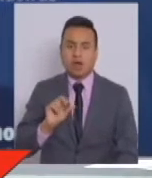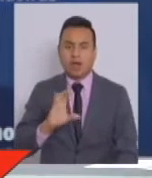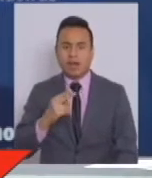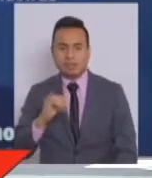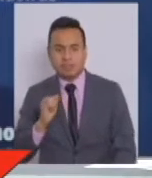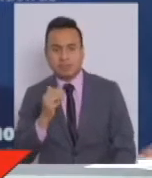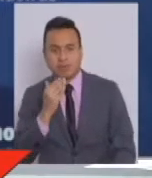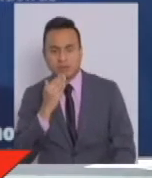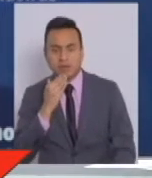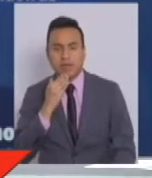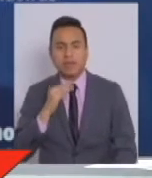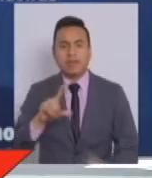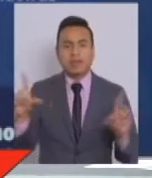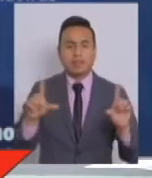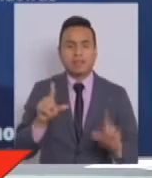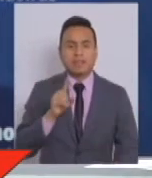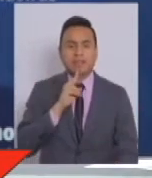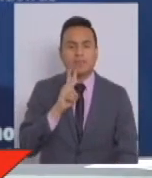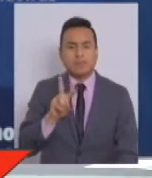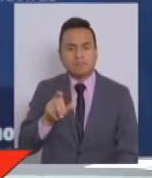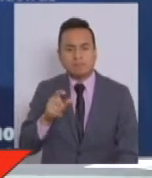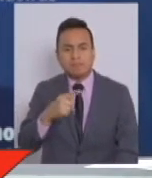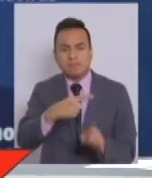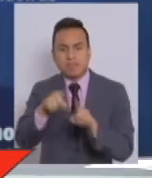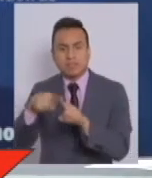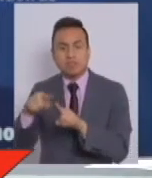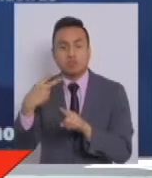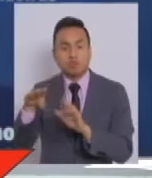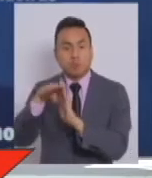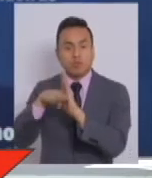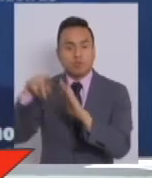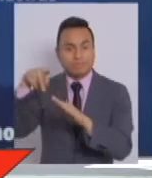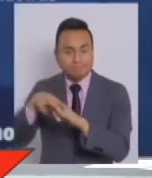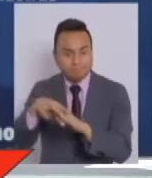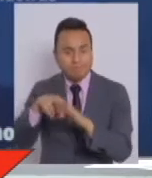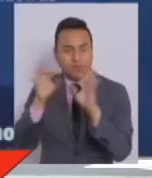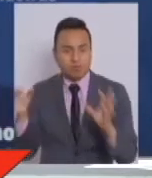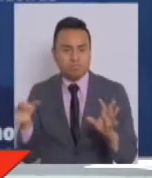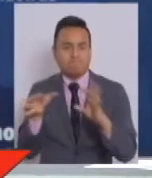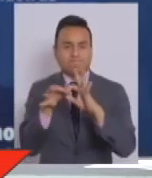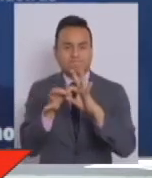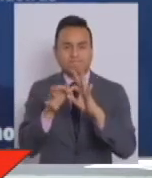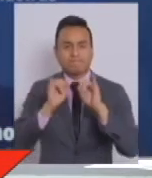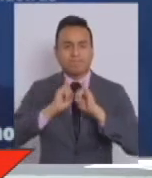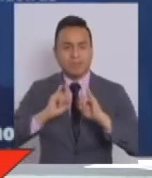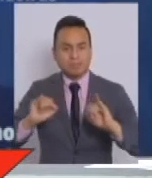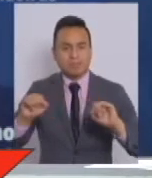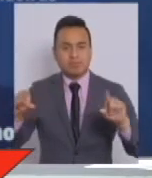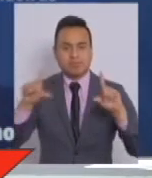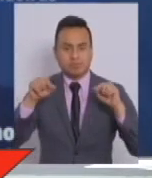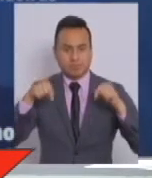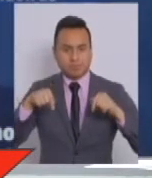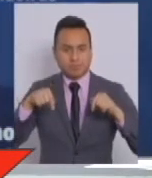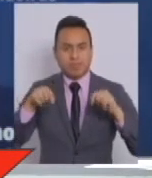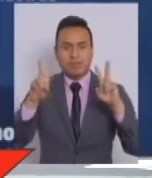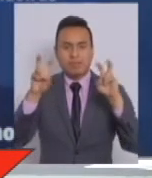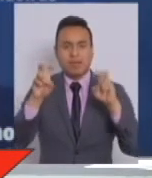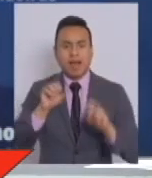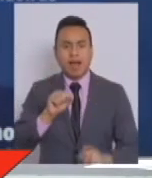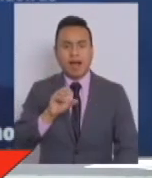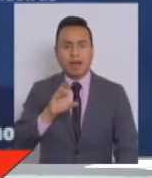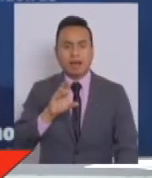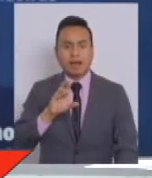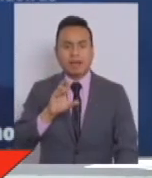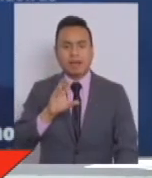a los canales de televisión que interrumpen su programación para sumarse a esta transmisión, tanto Arcatel